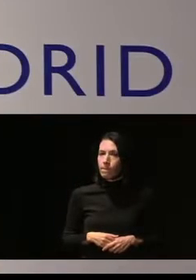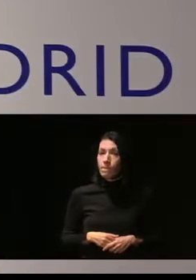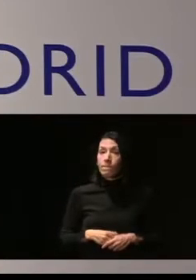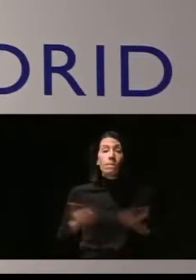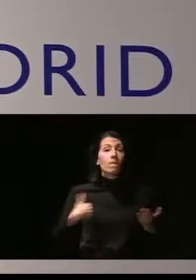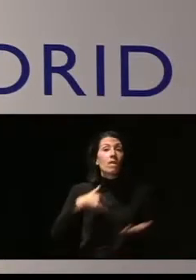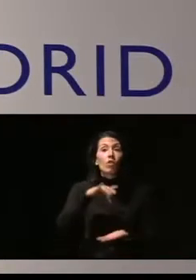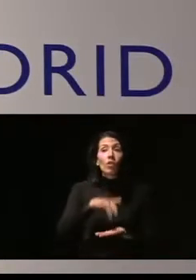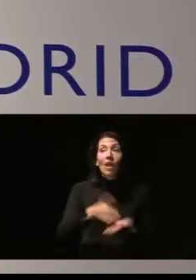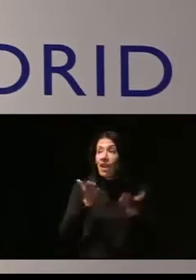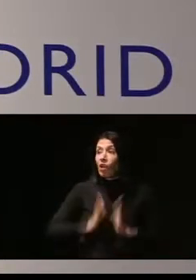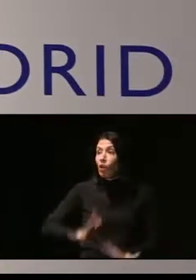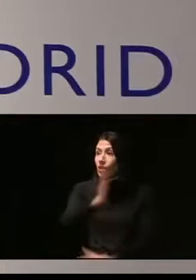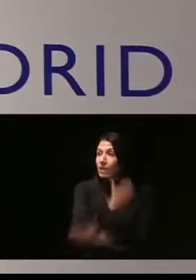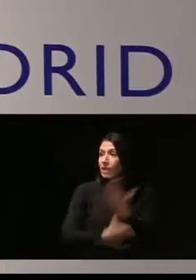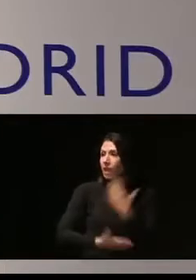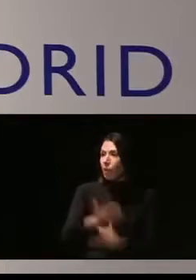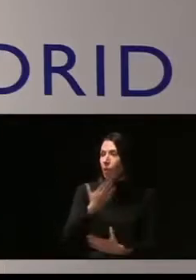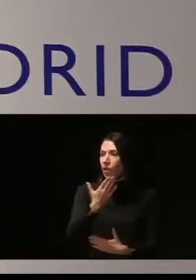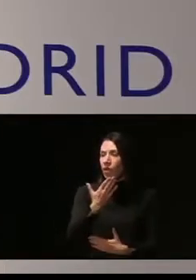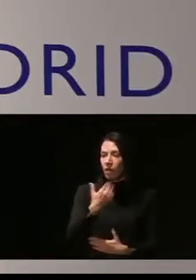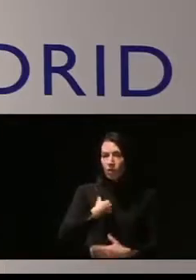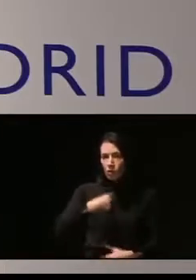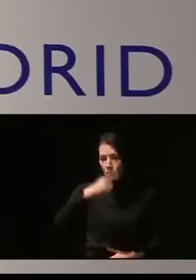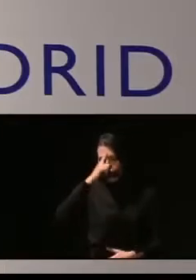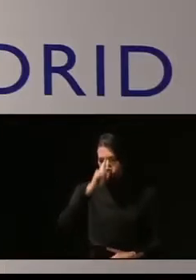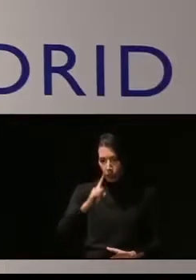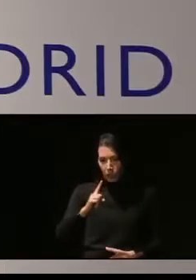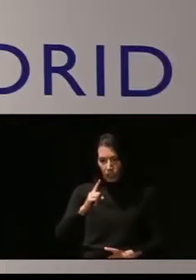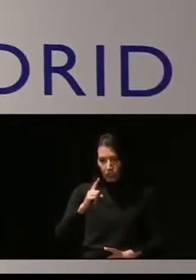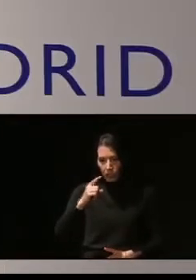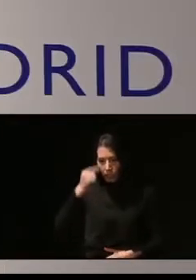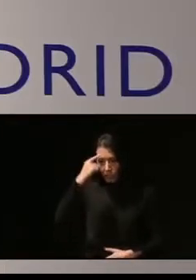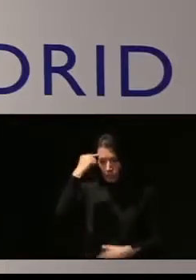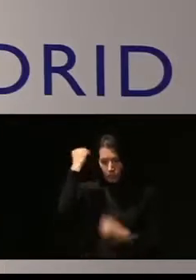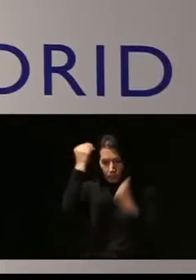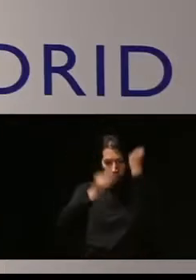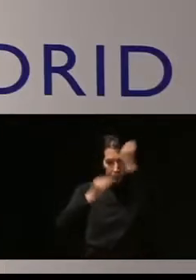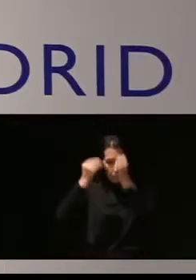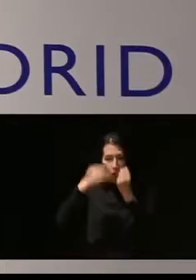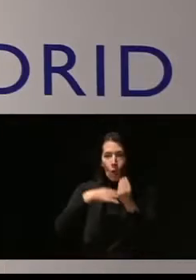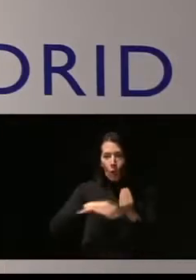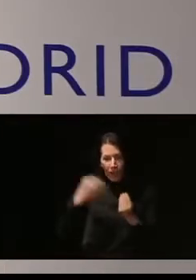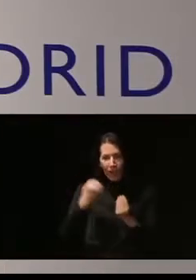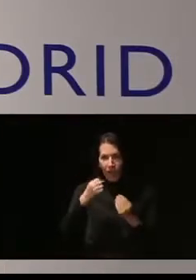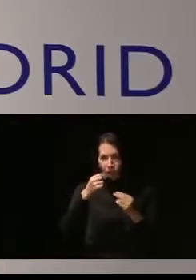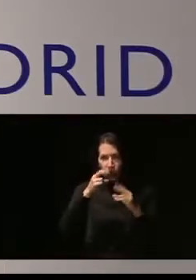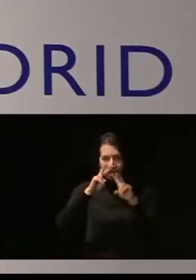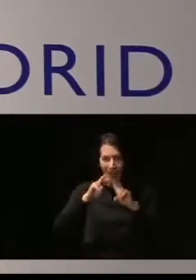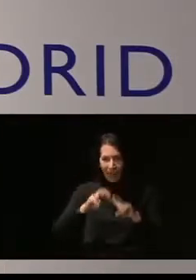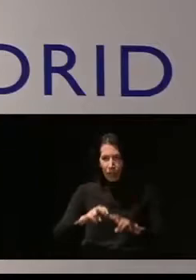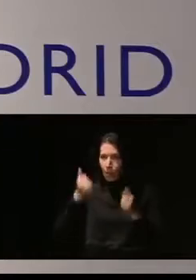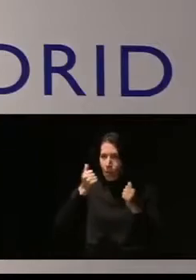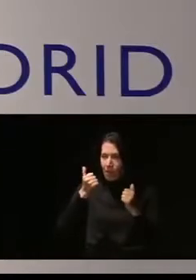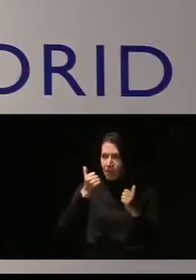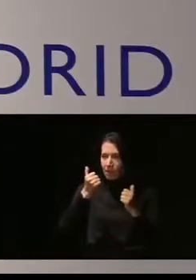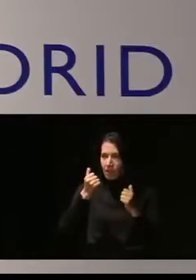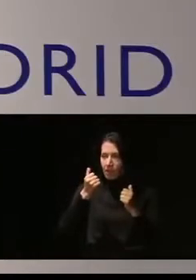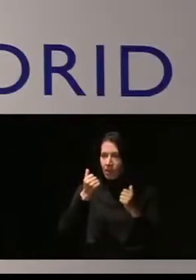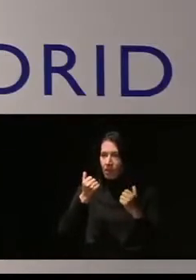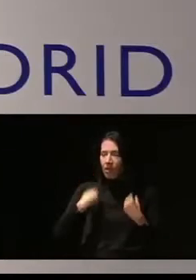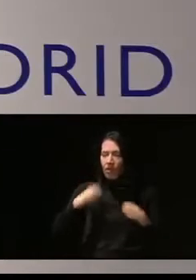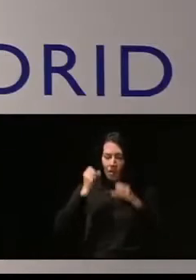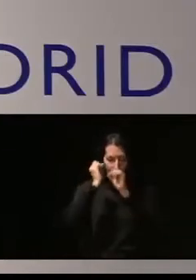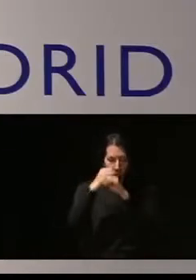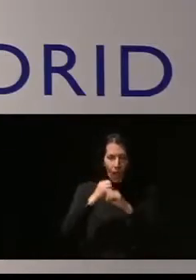Cuando tienes un hijo con discapacidad no sé muy bien qué le pasa a uno por la mente, igual debería estudiar biología, pero la realidad es que empieza uno